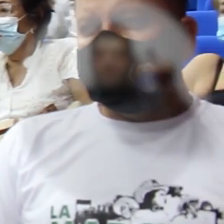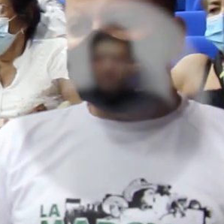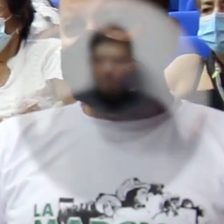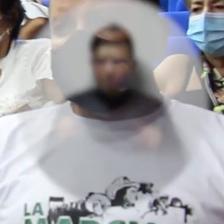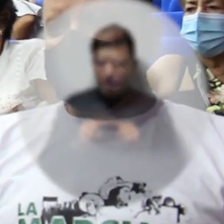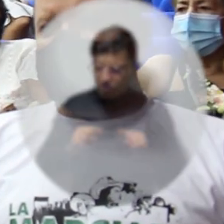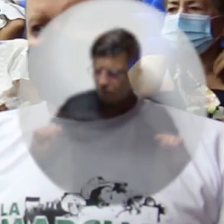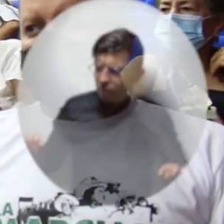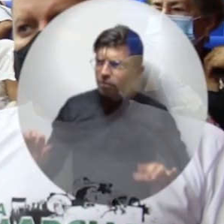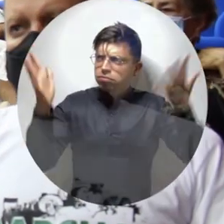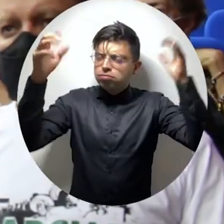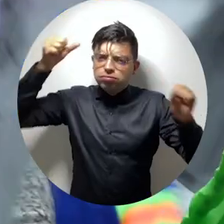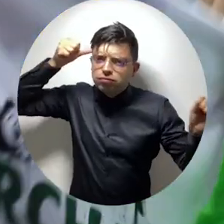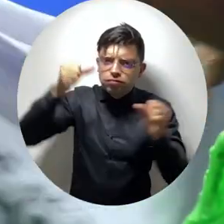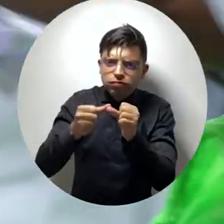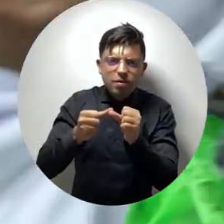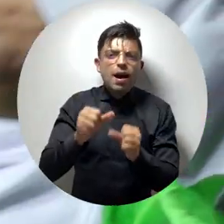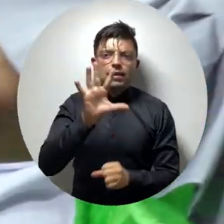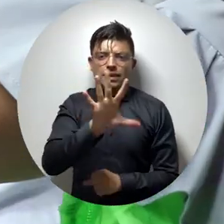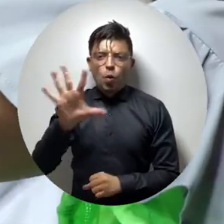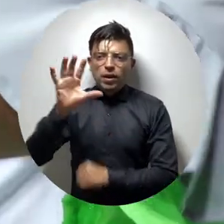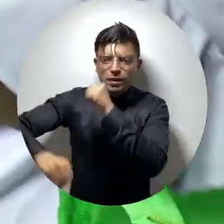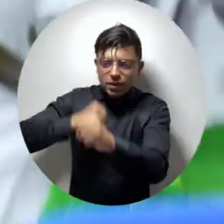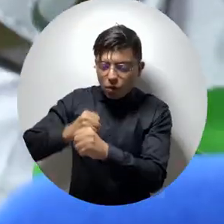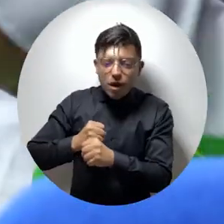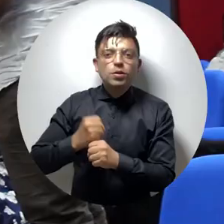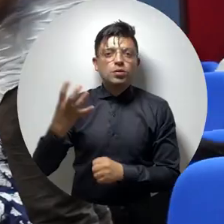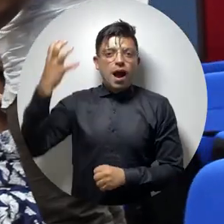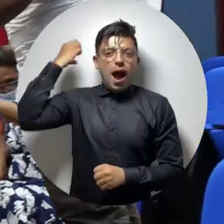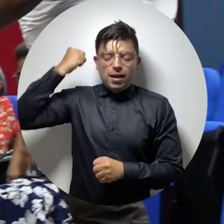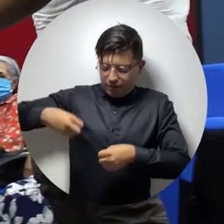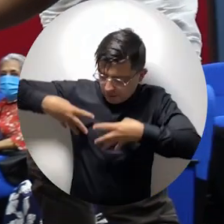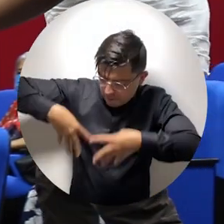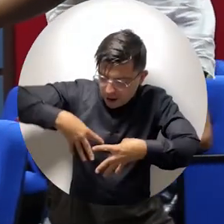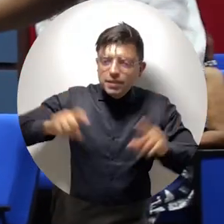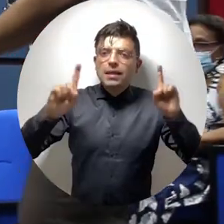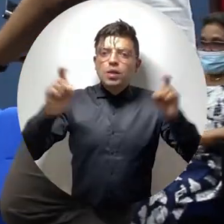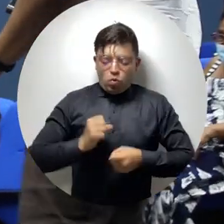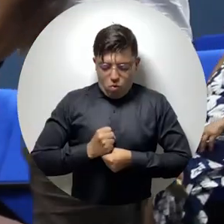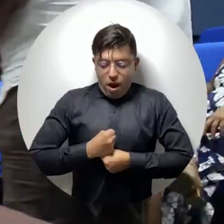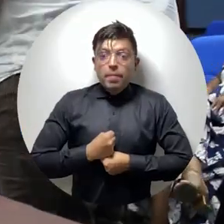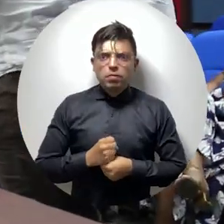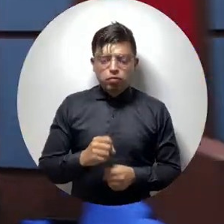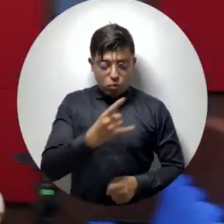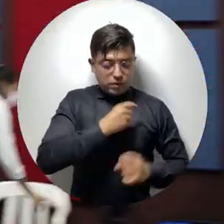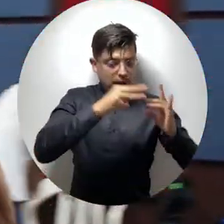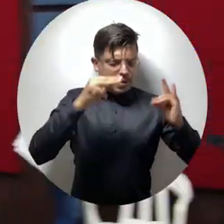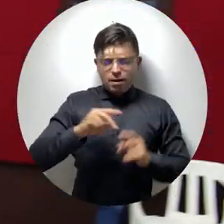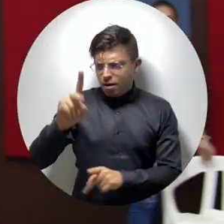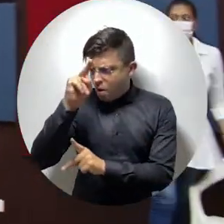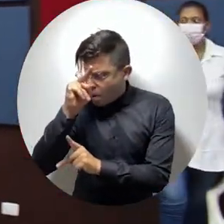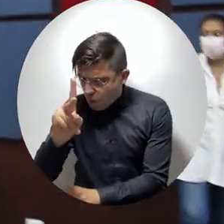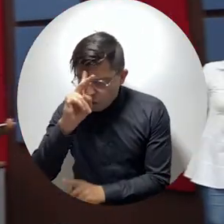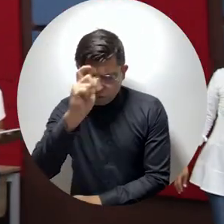En el marco de la conmemoración de los 55 años de la Marcha del Hambre, la Universidad del Magdalena homenajeó a los maestros